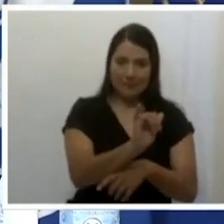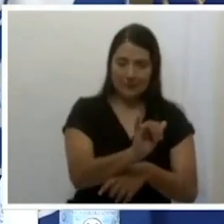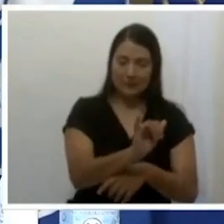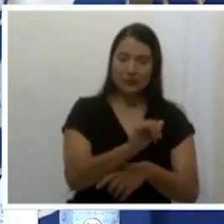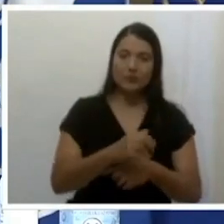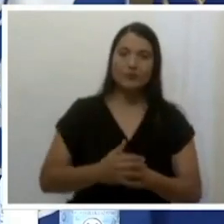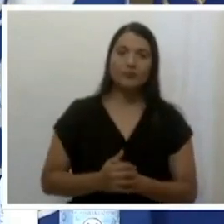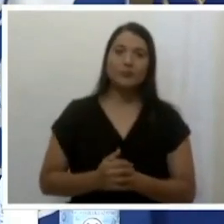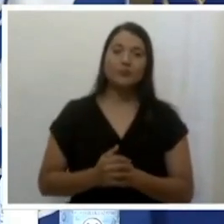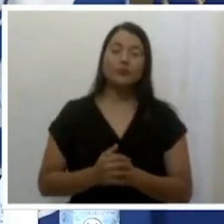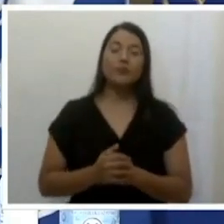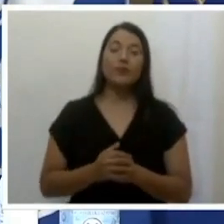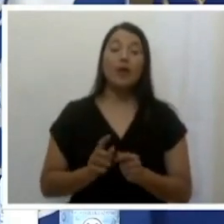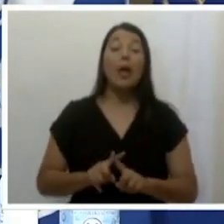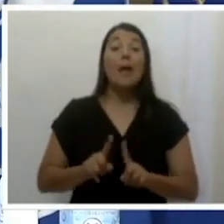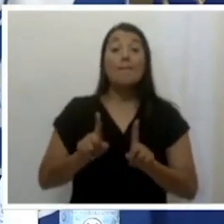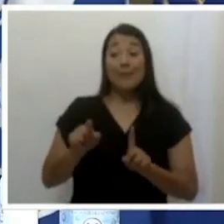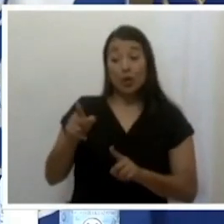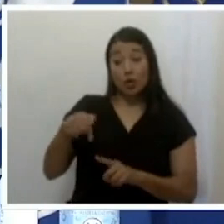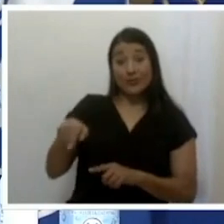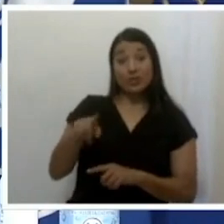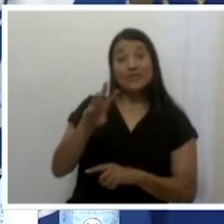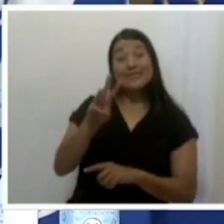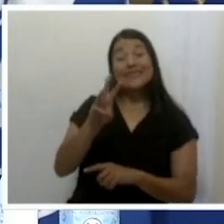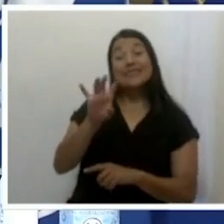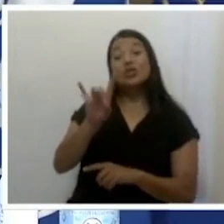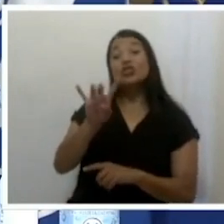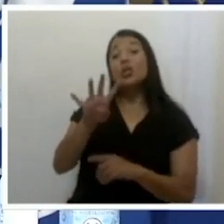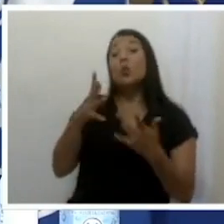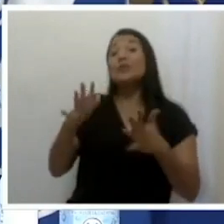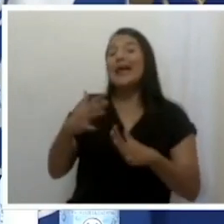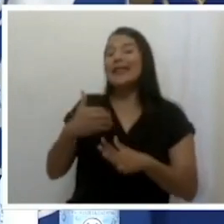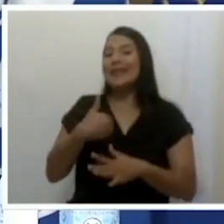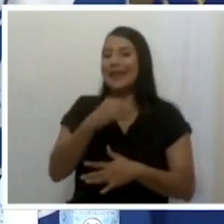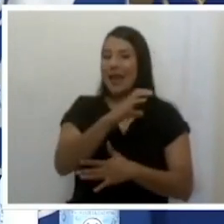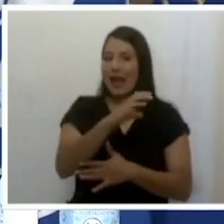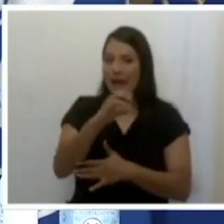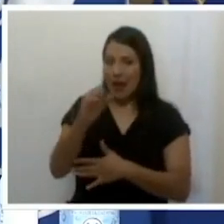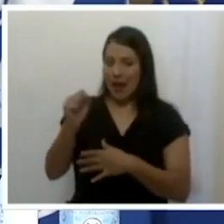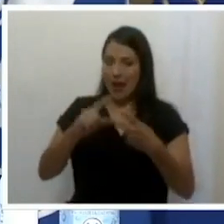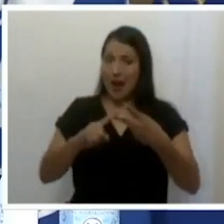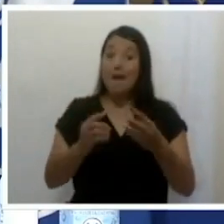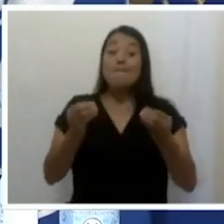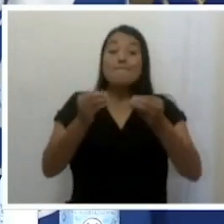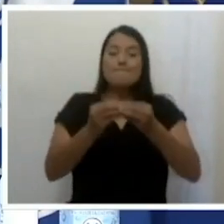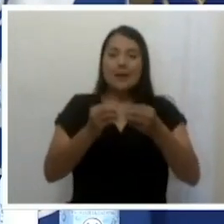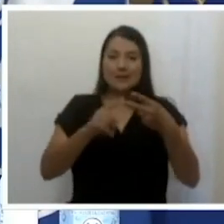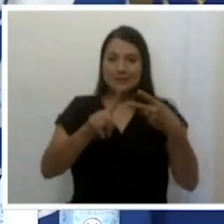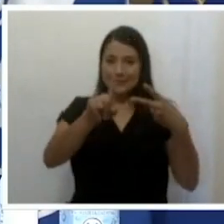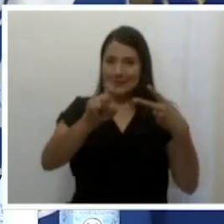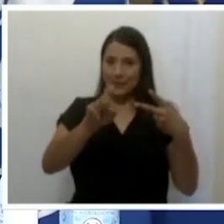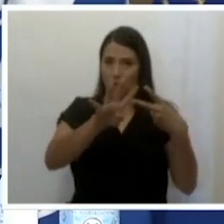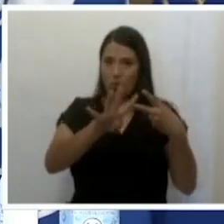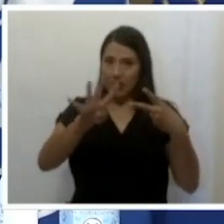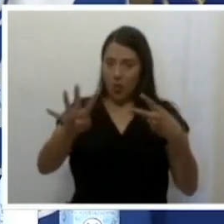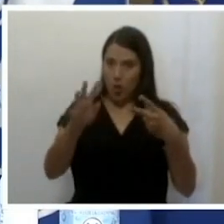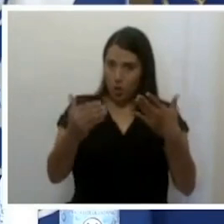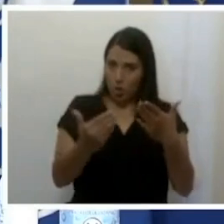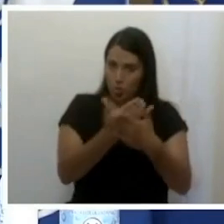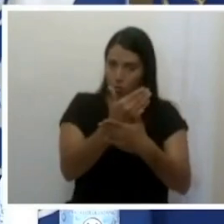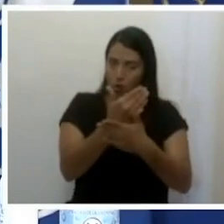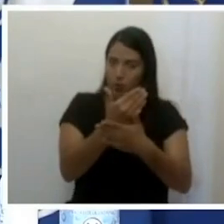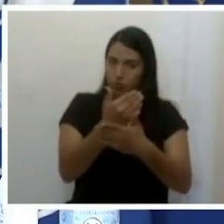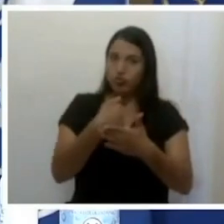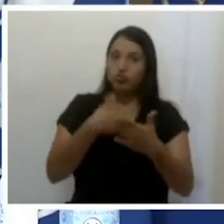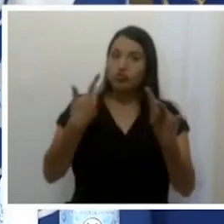Pero esos 684 más los 144 nuevos que ya acabo de